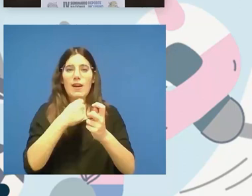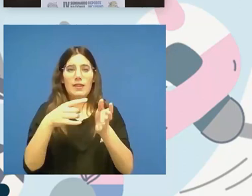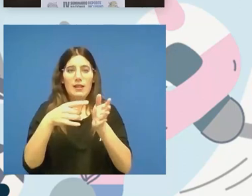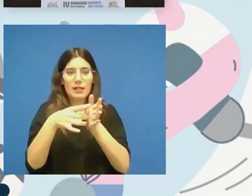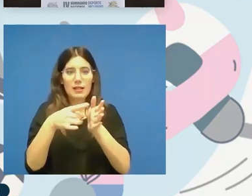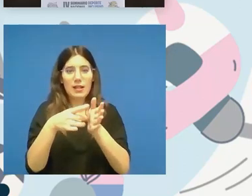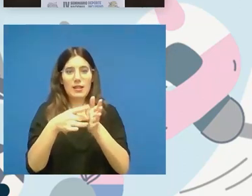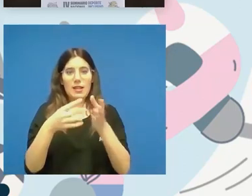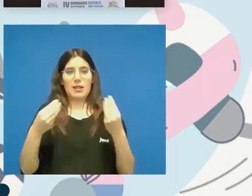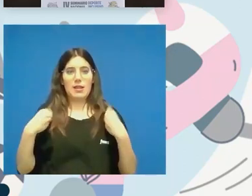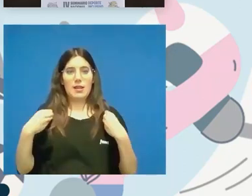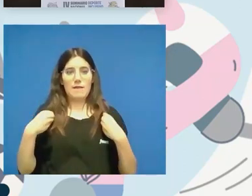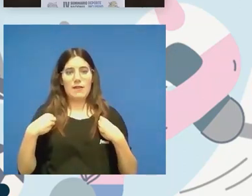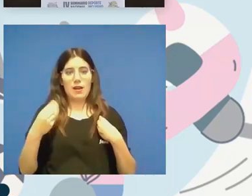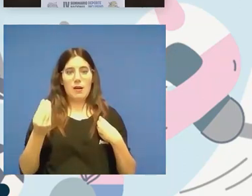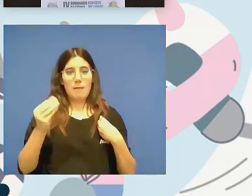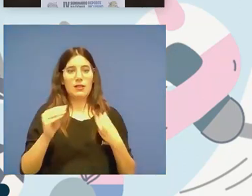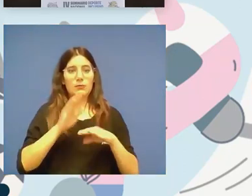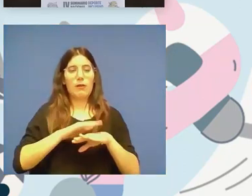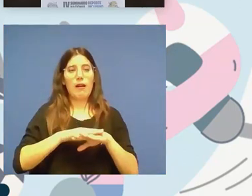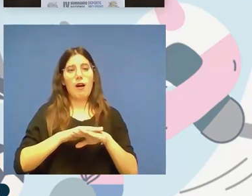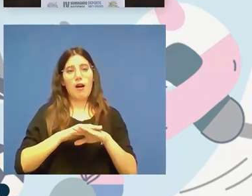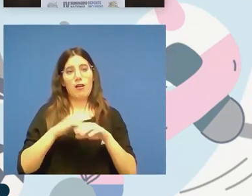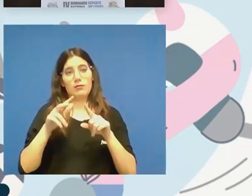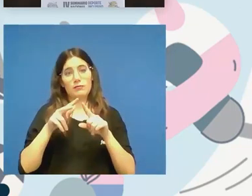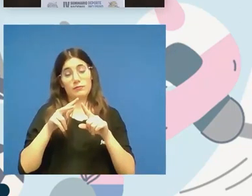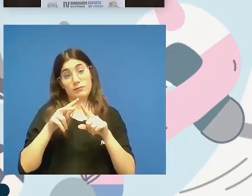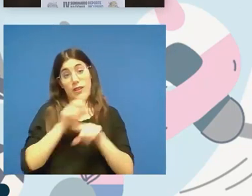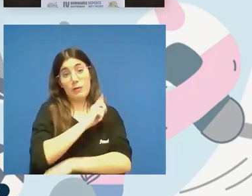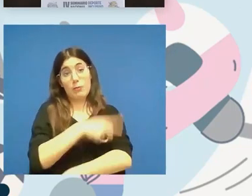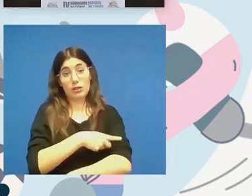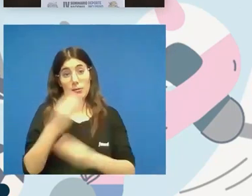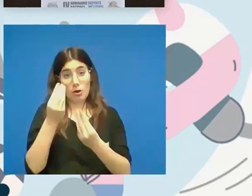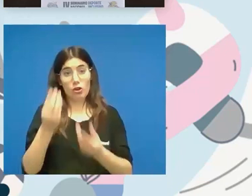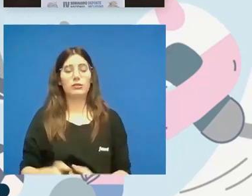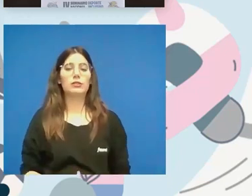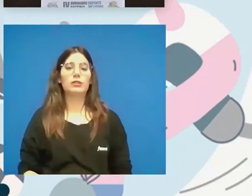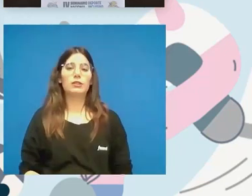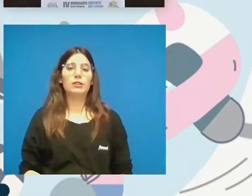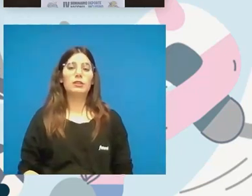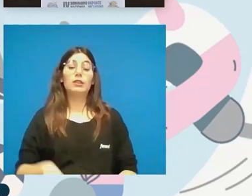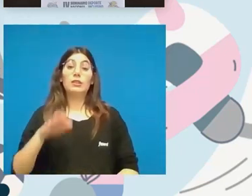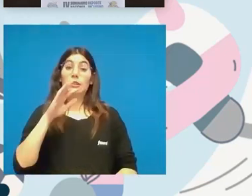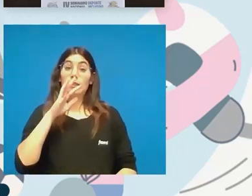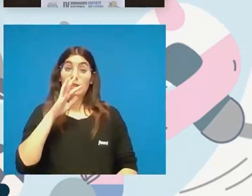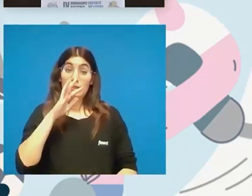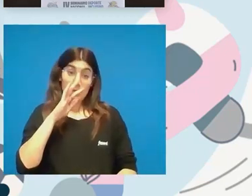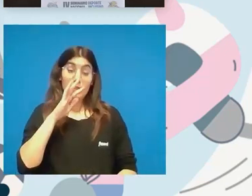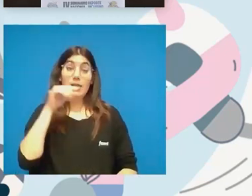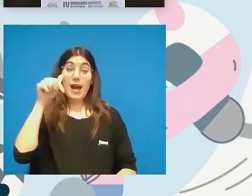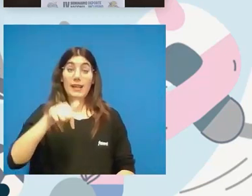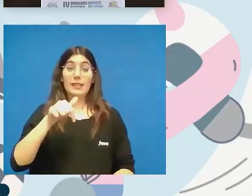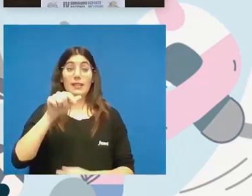del deporte de la herramienta de deporte ahora bien aquí en la comunidad valenciana hay